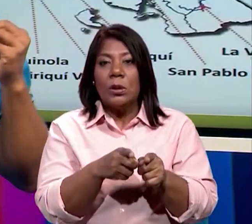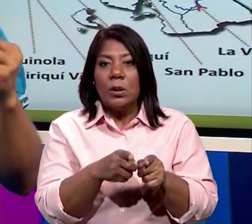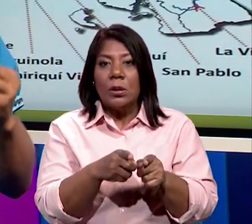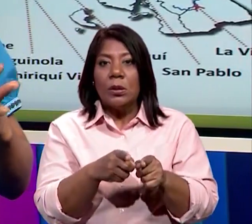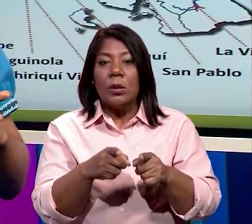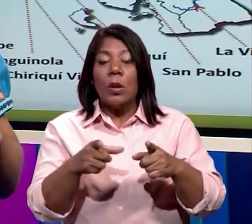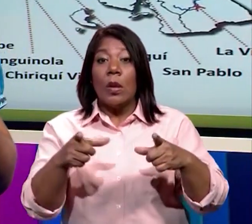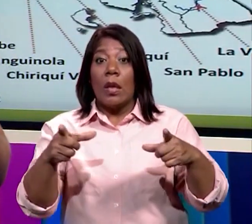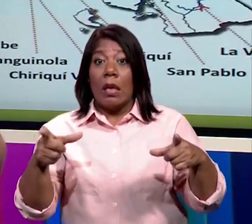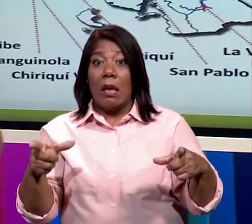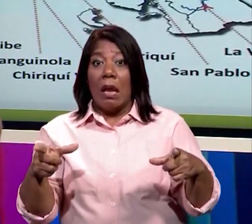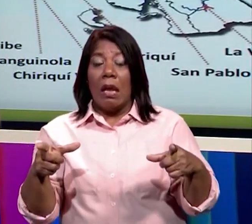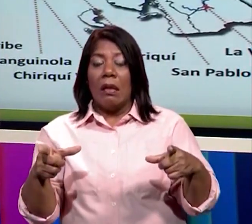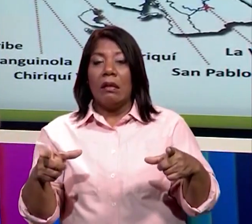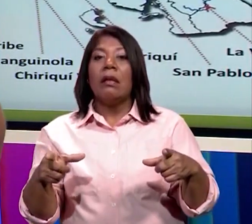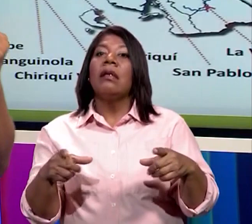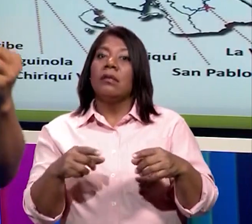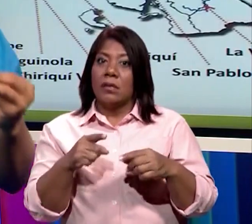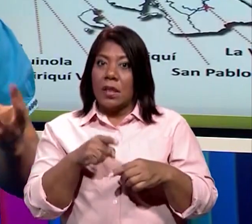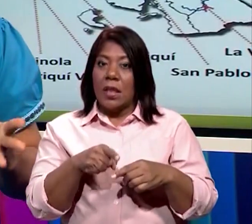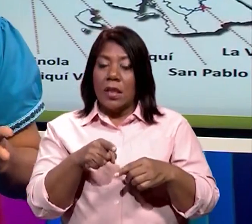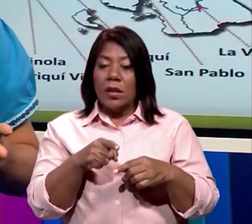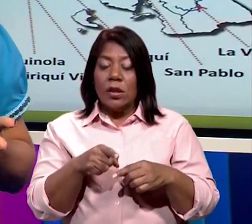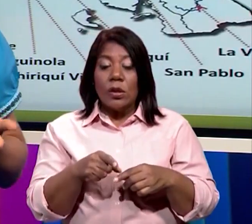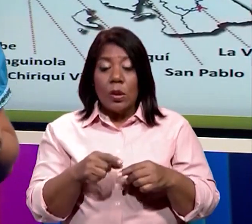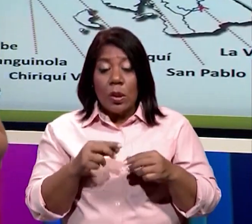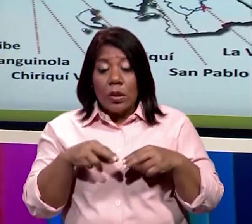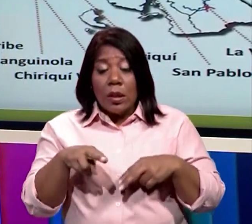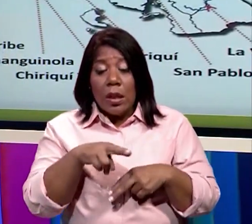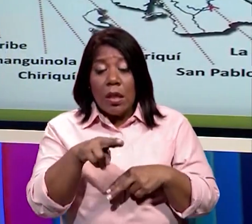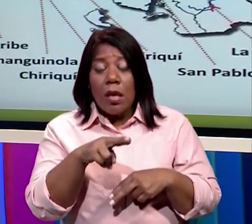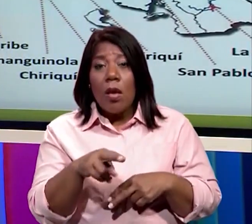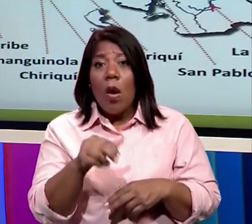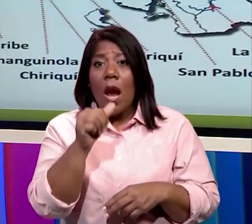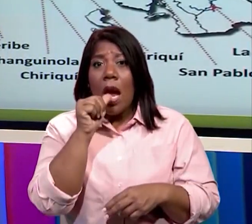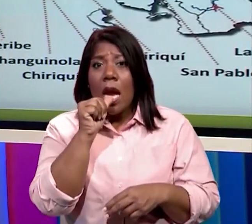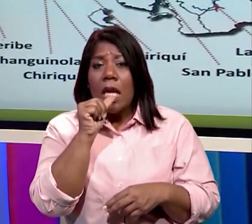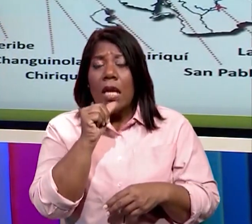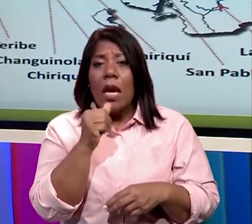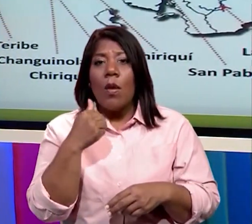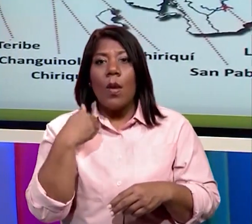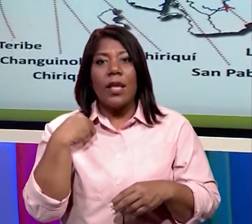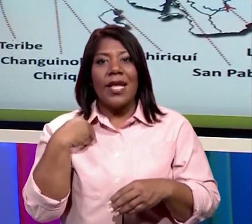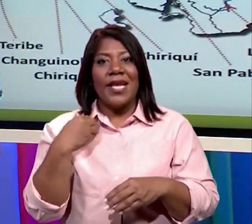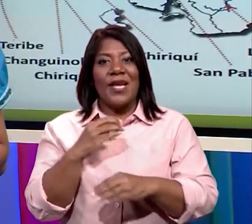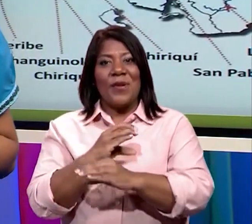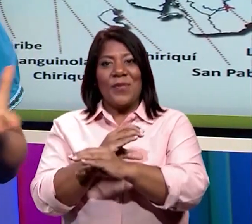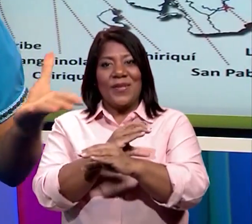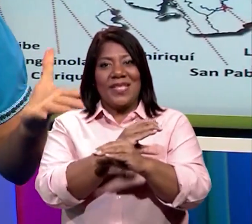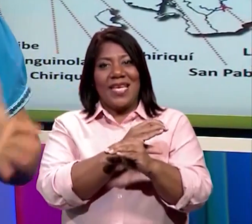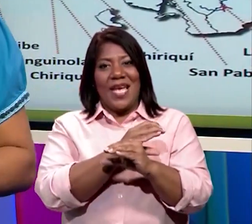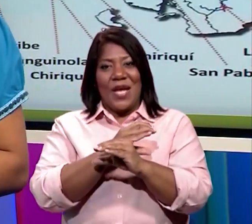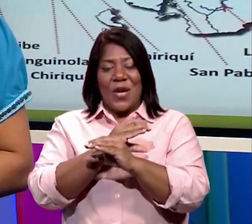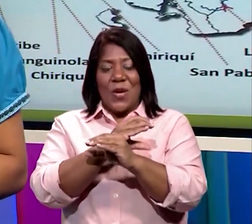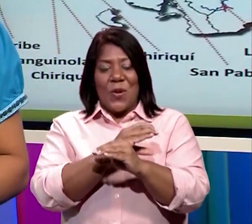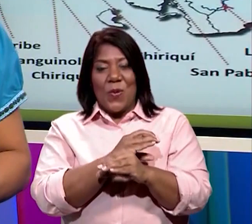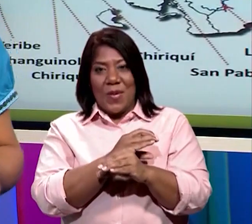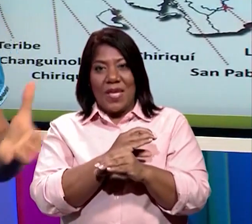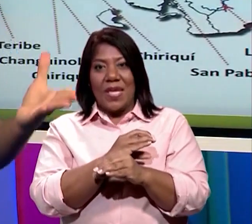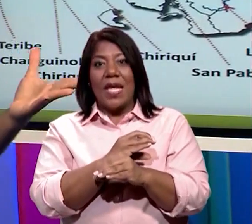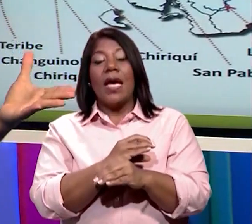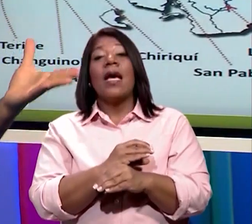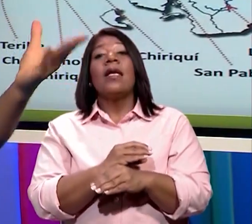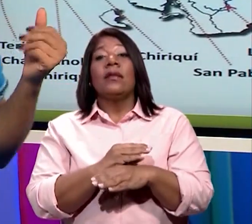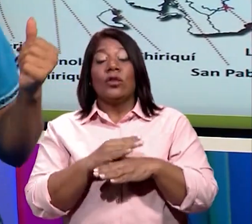aguas limpias, aguas cristalinas, nosotros debemos de cuidar. Queremos de cuidar